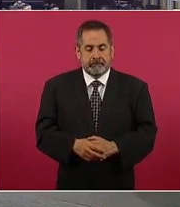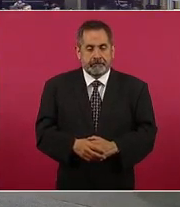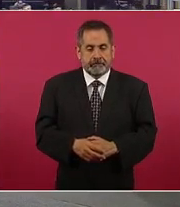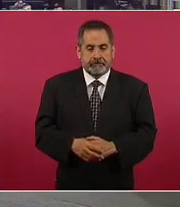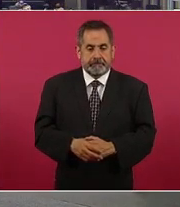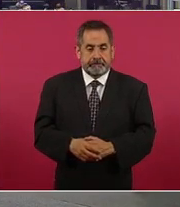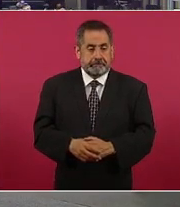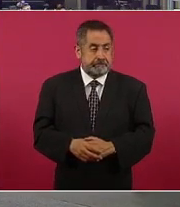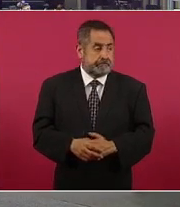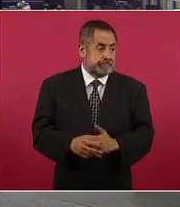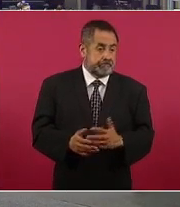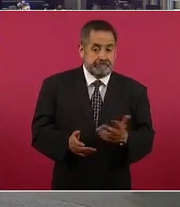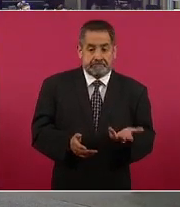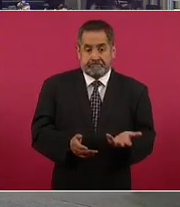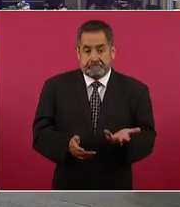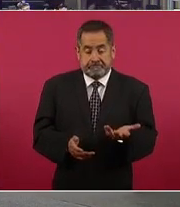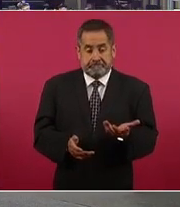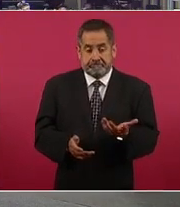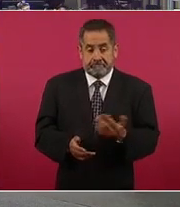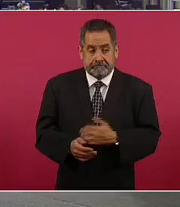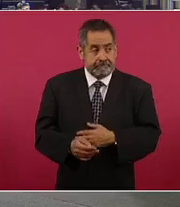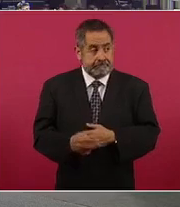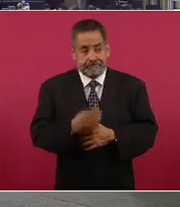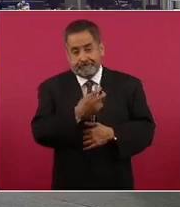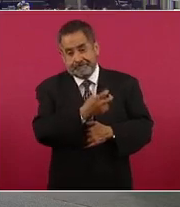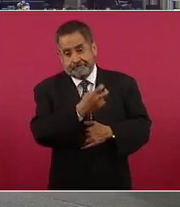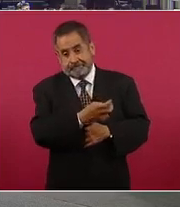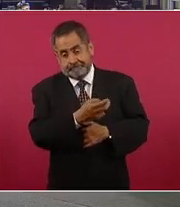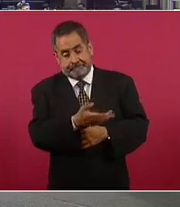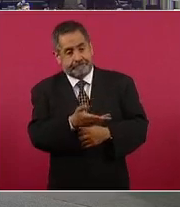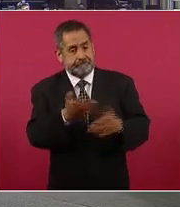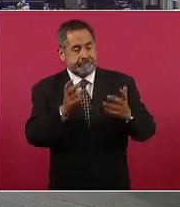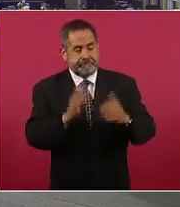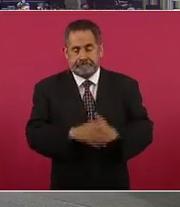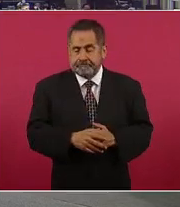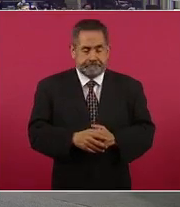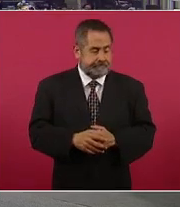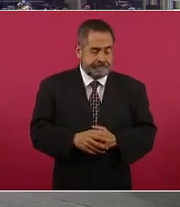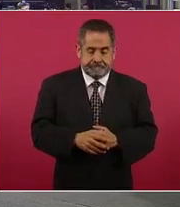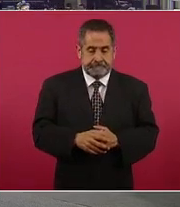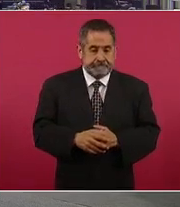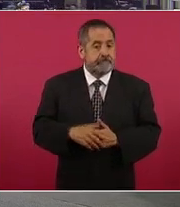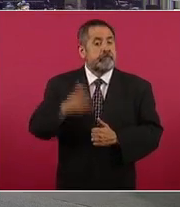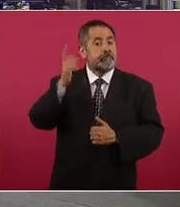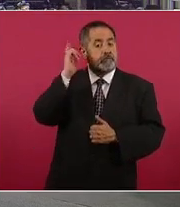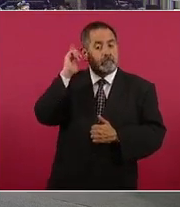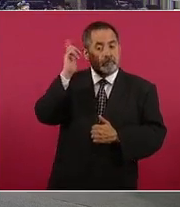pues si así están las cosas ojalá y hoy salgan